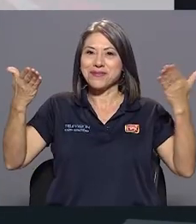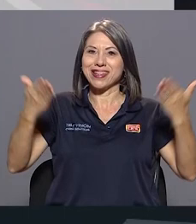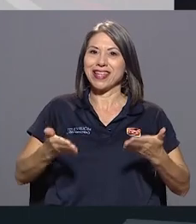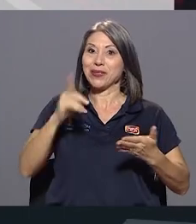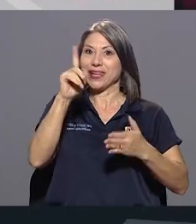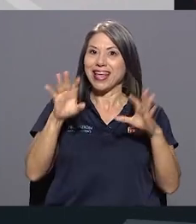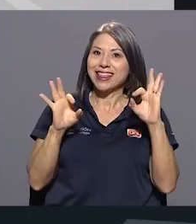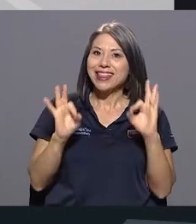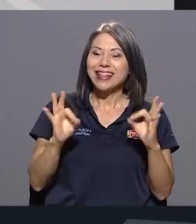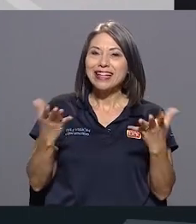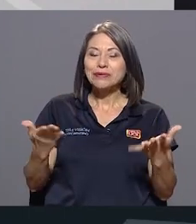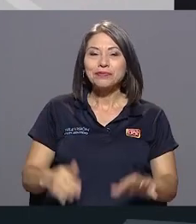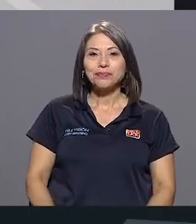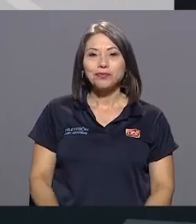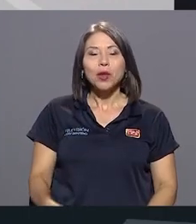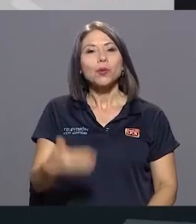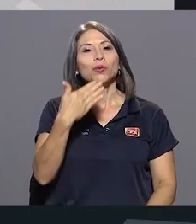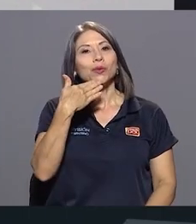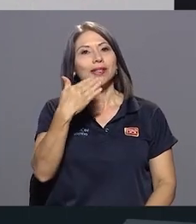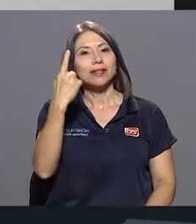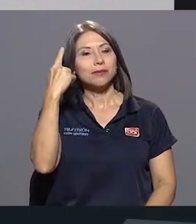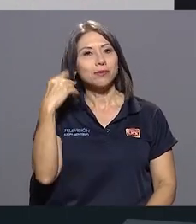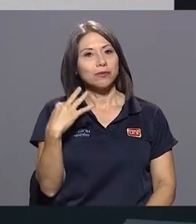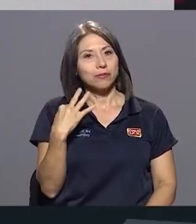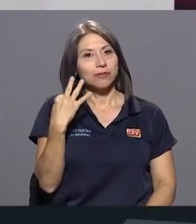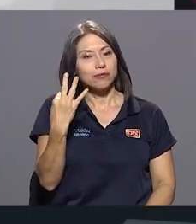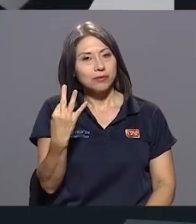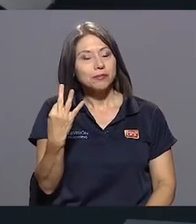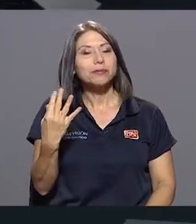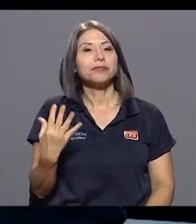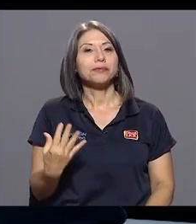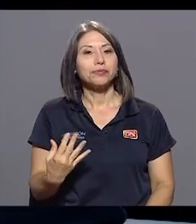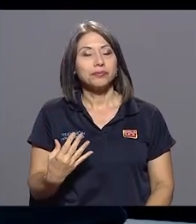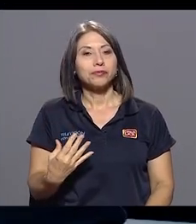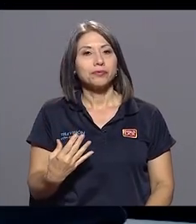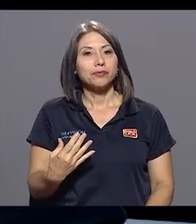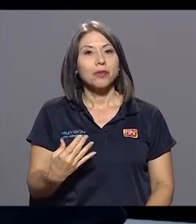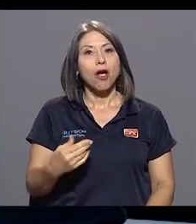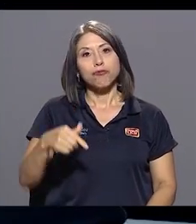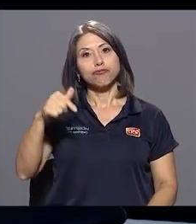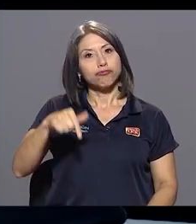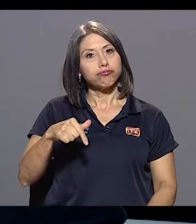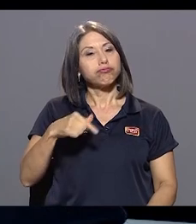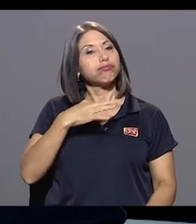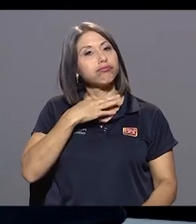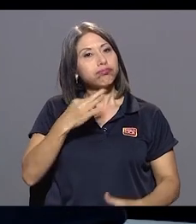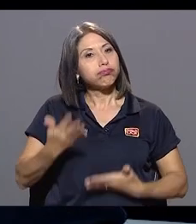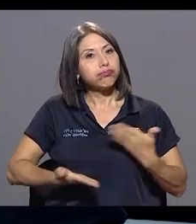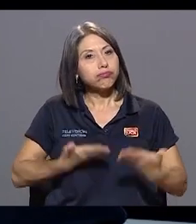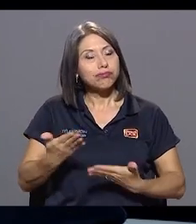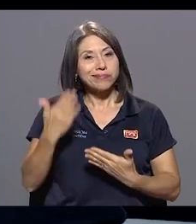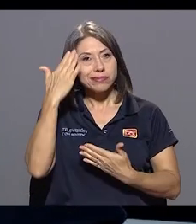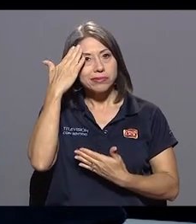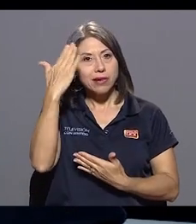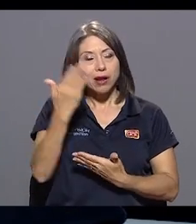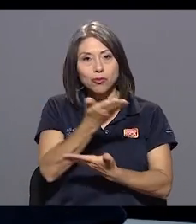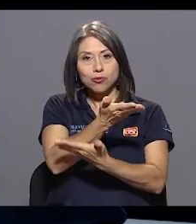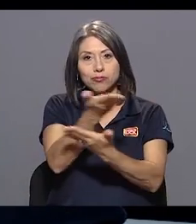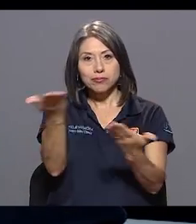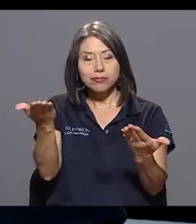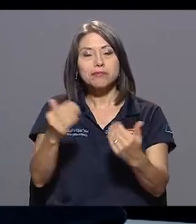¿qué tal, don César? Muchas gracias por la invitación, Marlon. Estamos a la orden. Un saludo a la